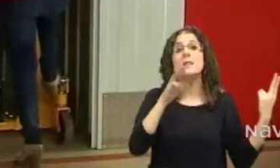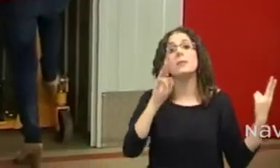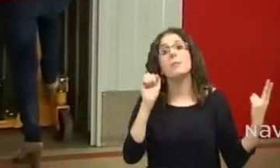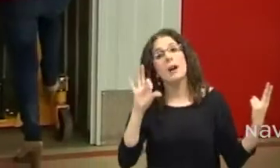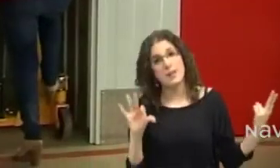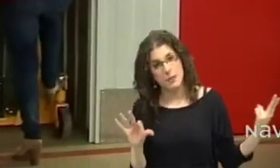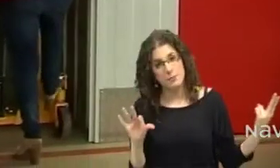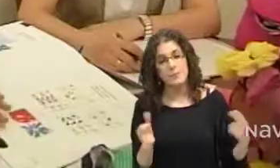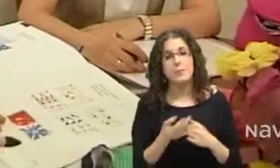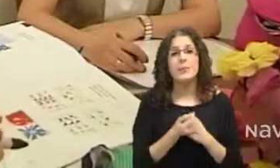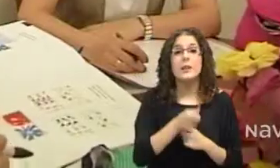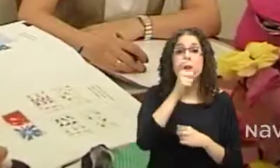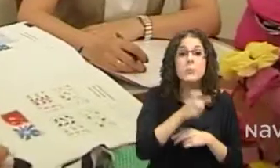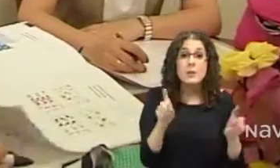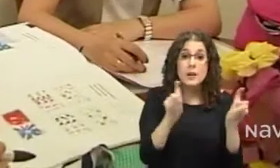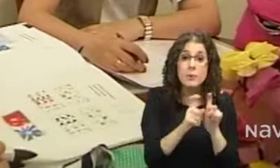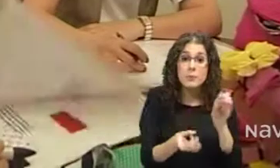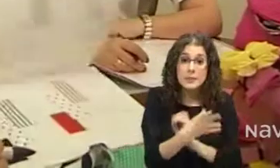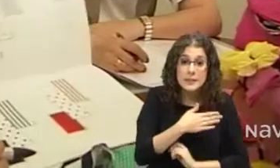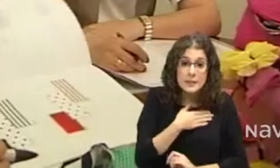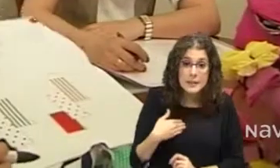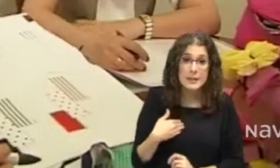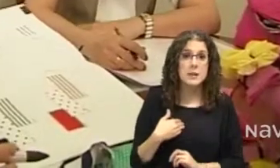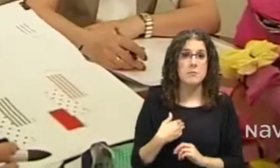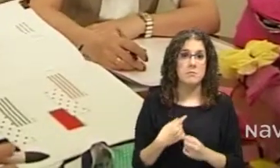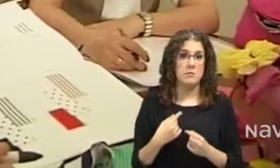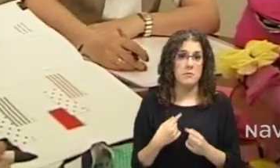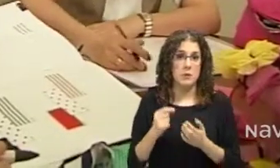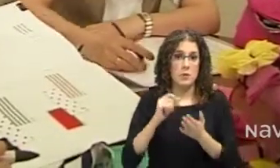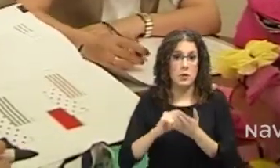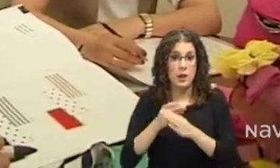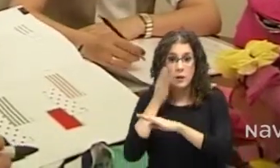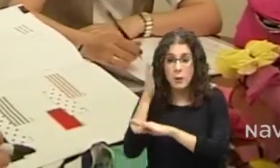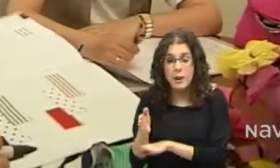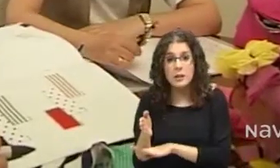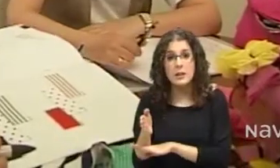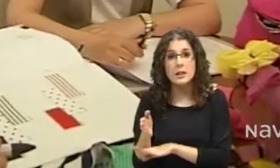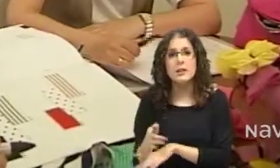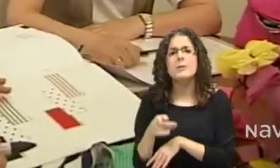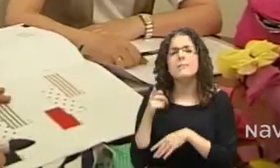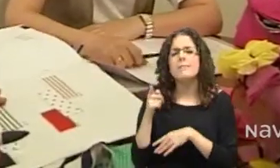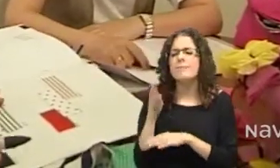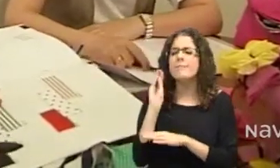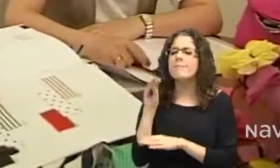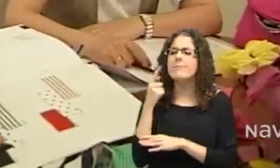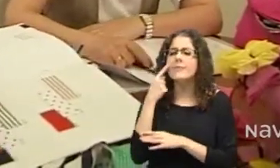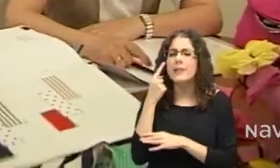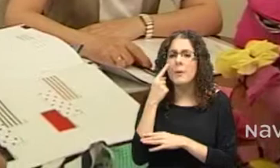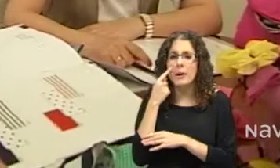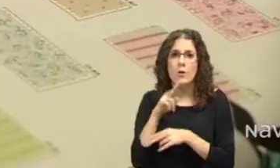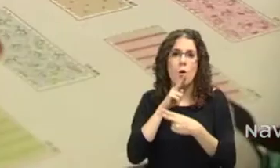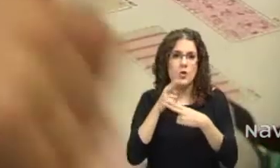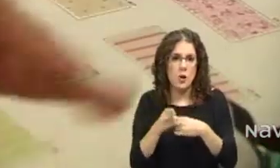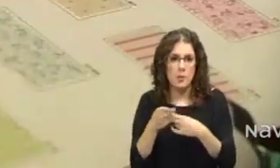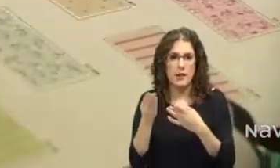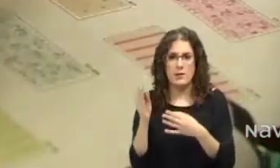emprendedor, el empresario, deberá acudir a la notaría. A través de la notaría se le solicitará el nombre para la sociedad, se le